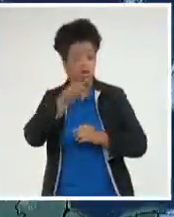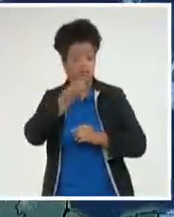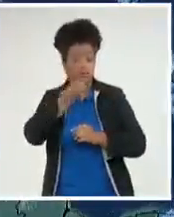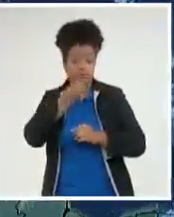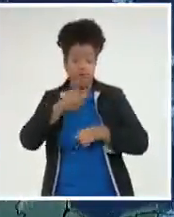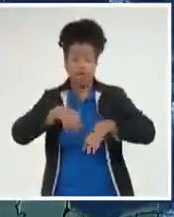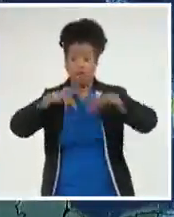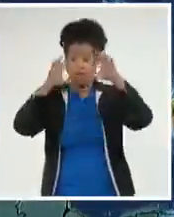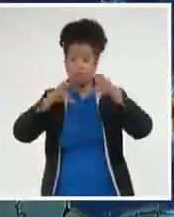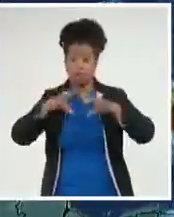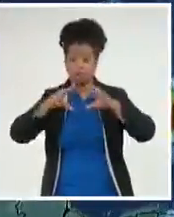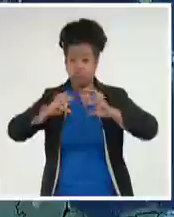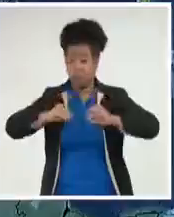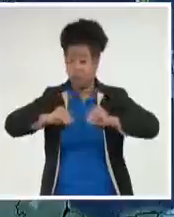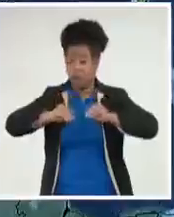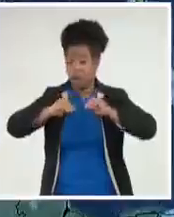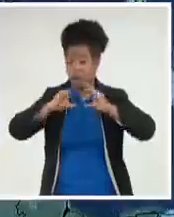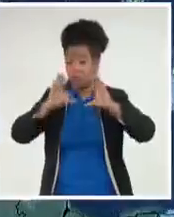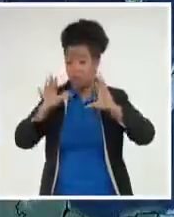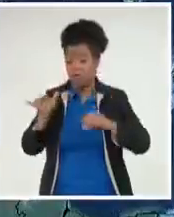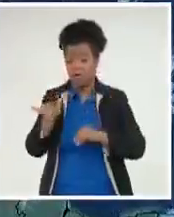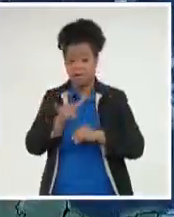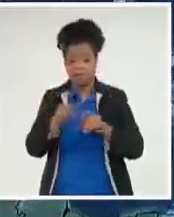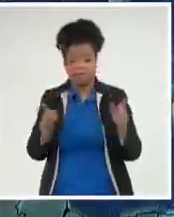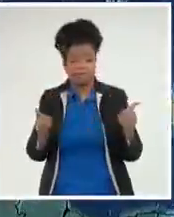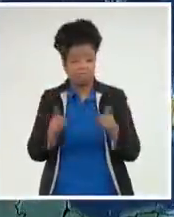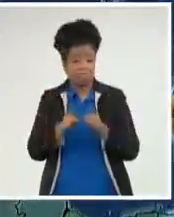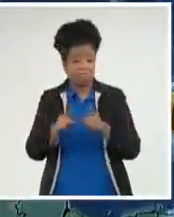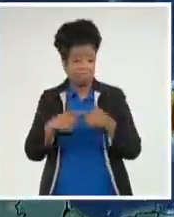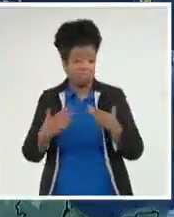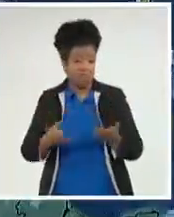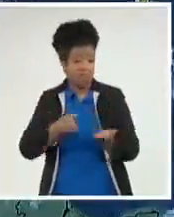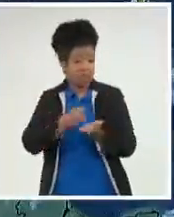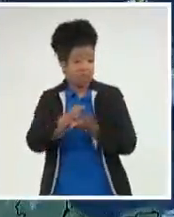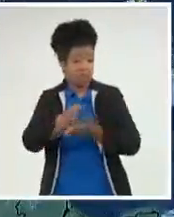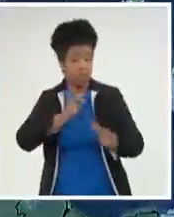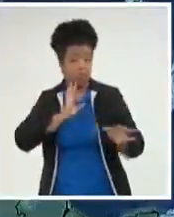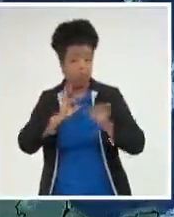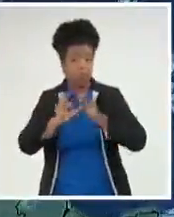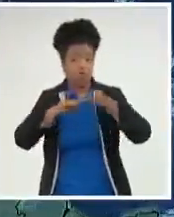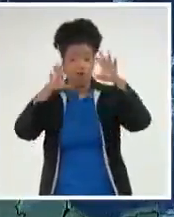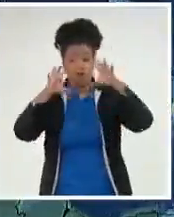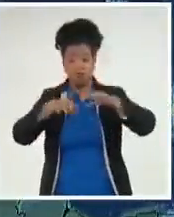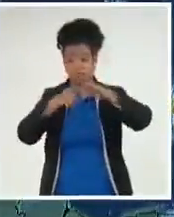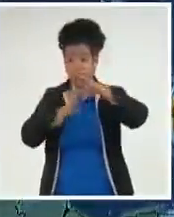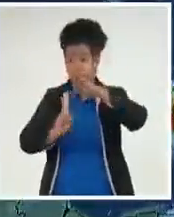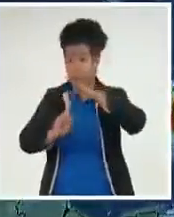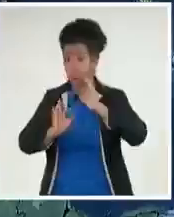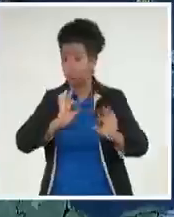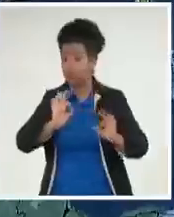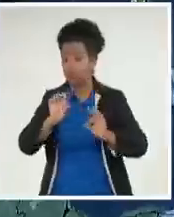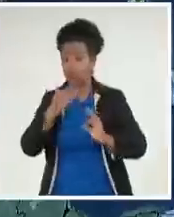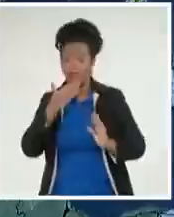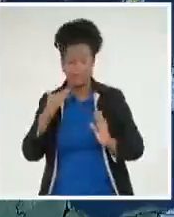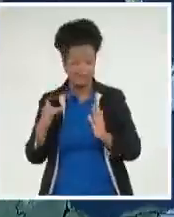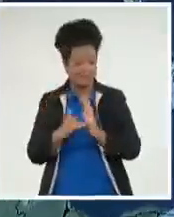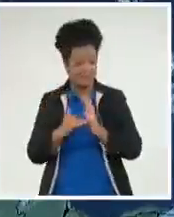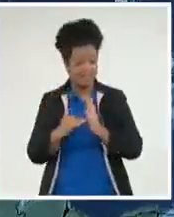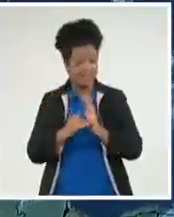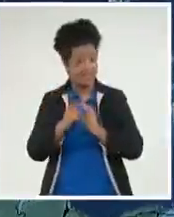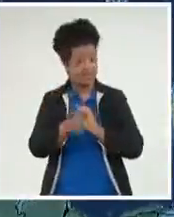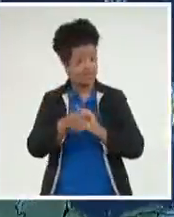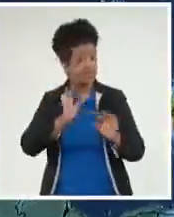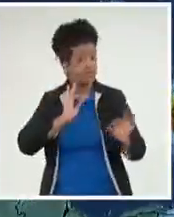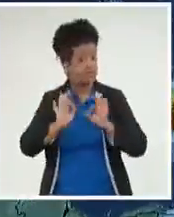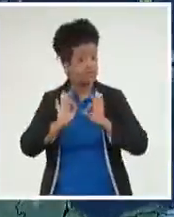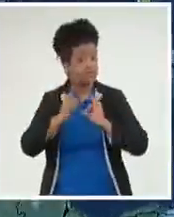hasta la madrugada. En resumen, mis amigos, manténgase protegidos de la actividad eléctrica. Les deseo a todos que tengan una tarde muy feliz, que se cuiden